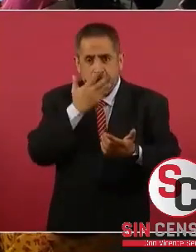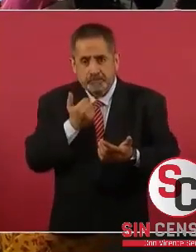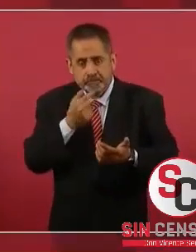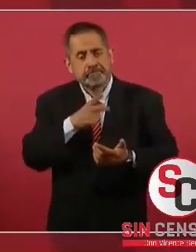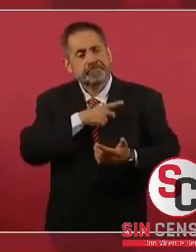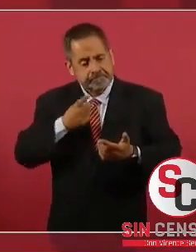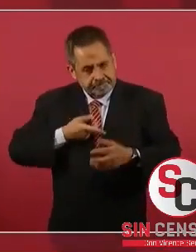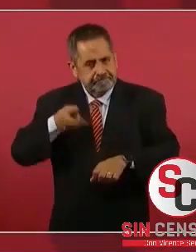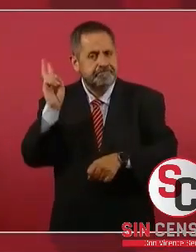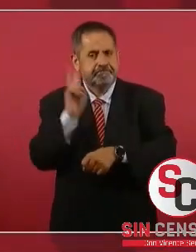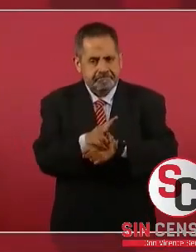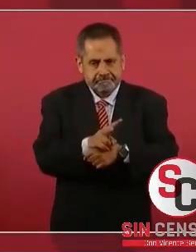de crear.